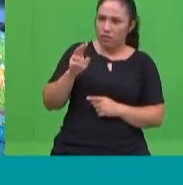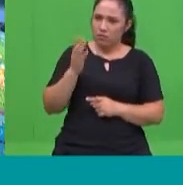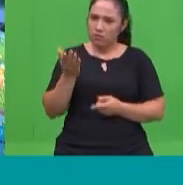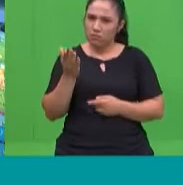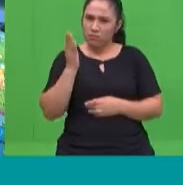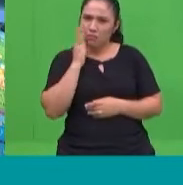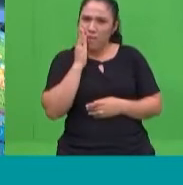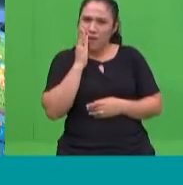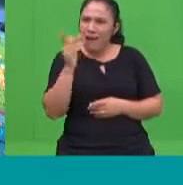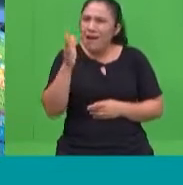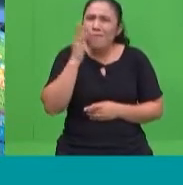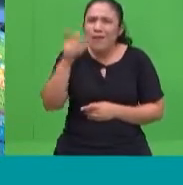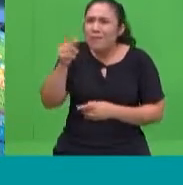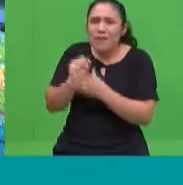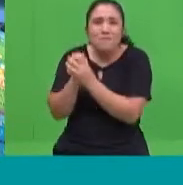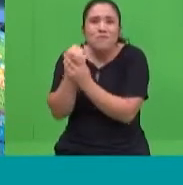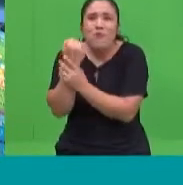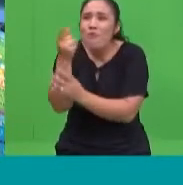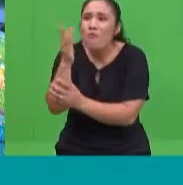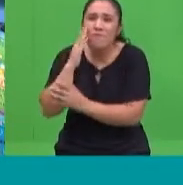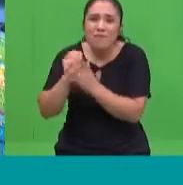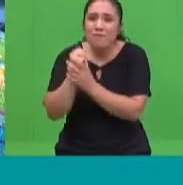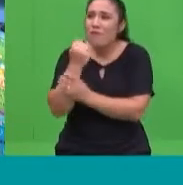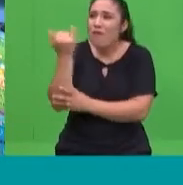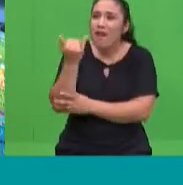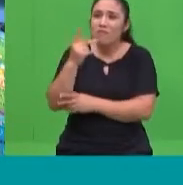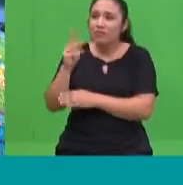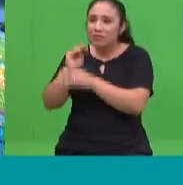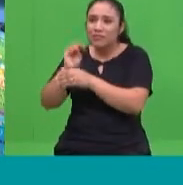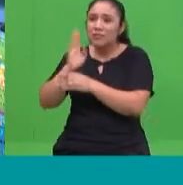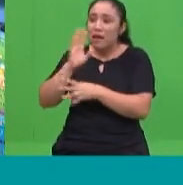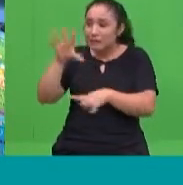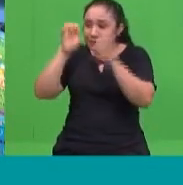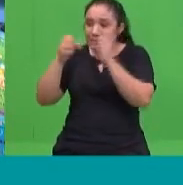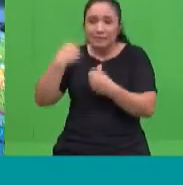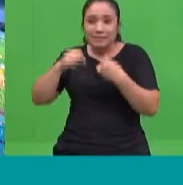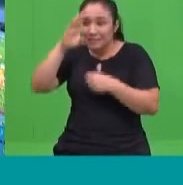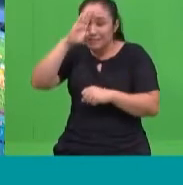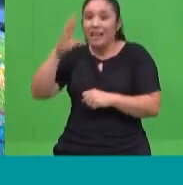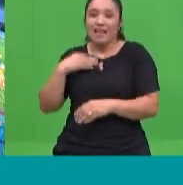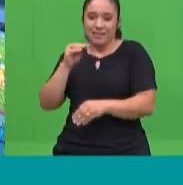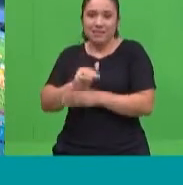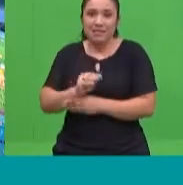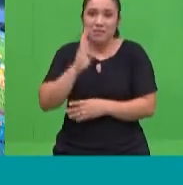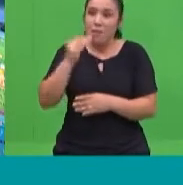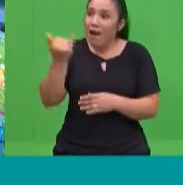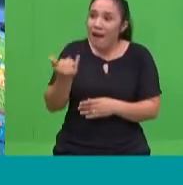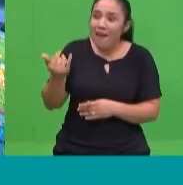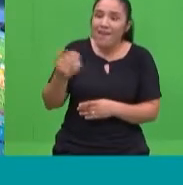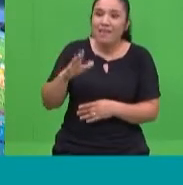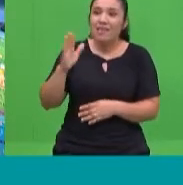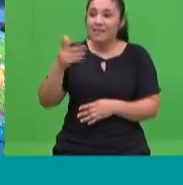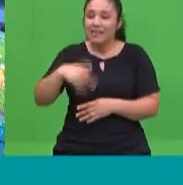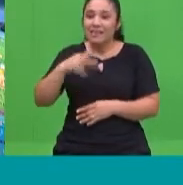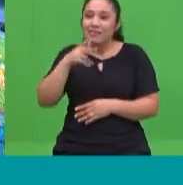y mamá se están esforzando en ayudarme, ¿verdad? Y conseguiste, mamá, la información que estábamos viendo. O sea, ellos